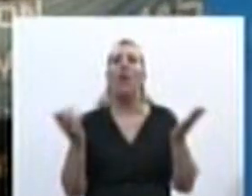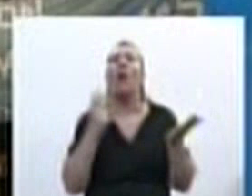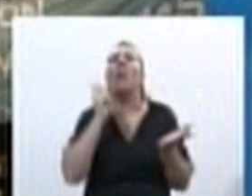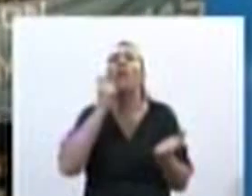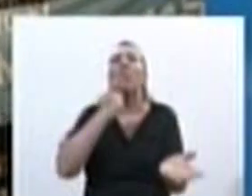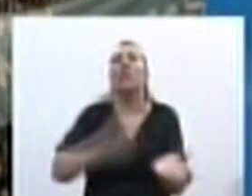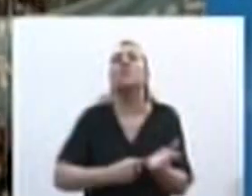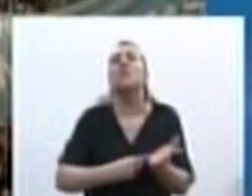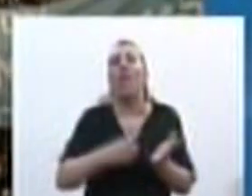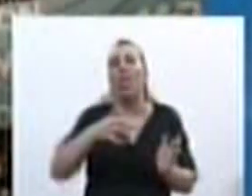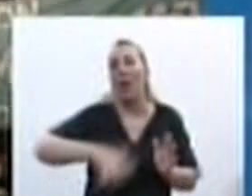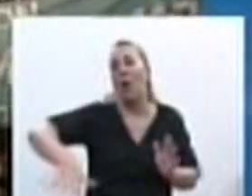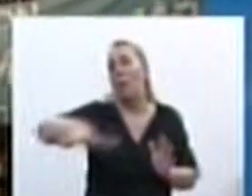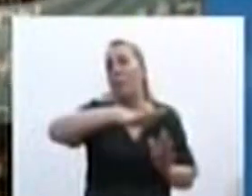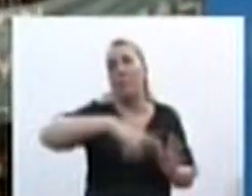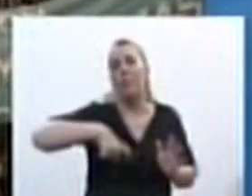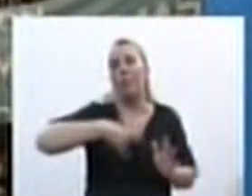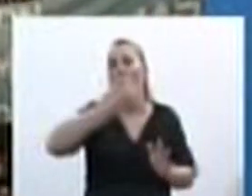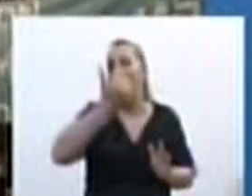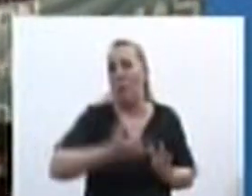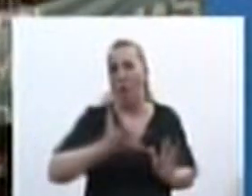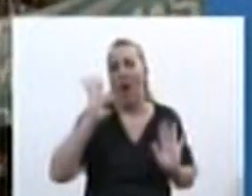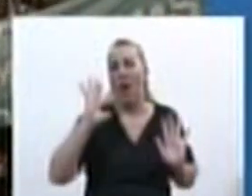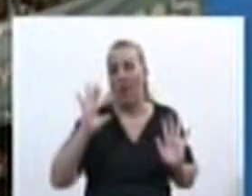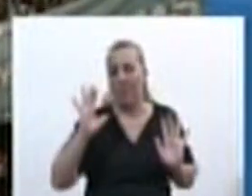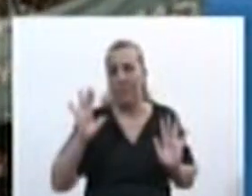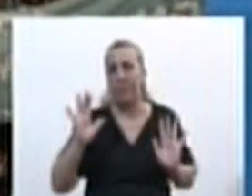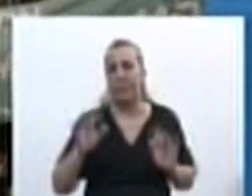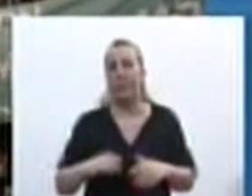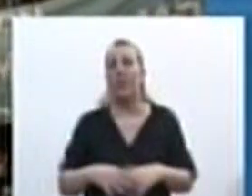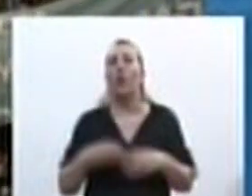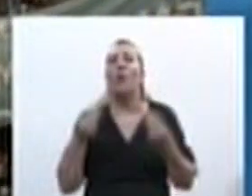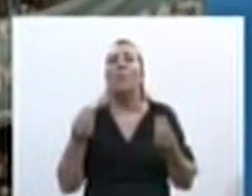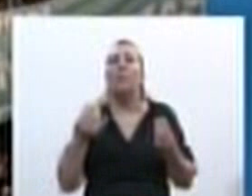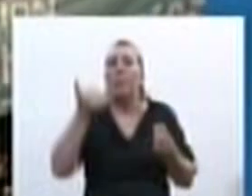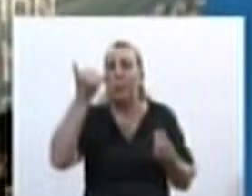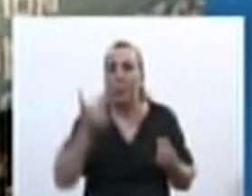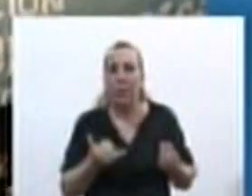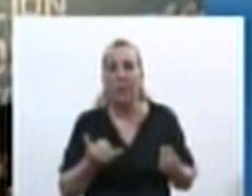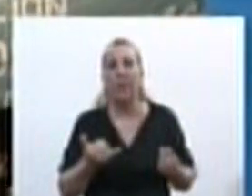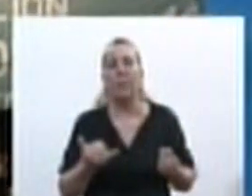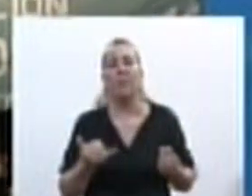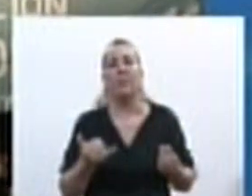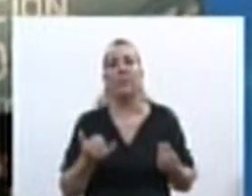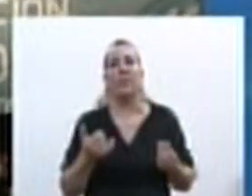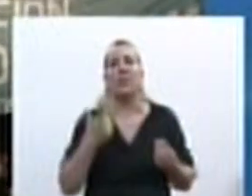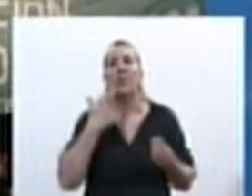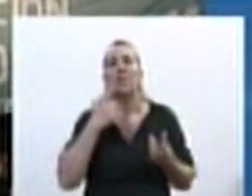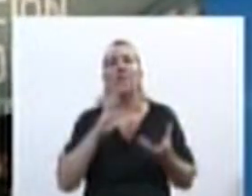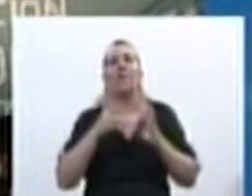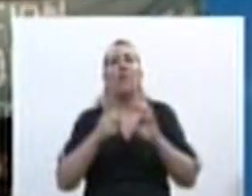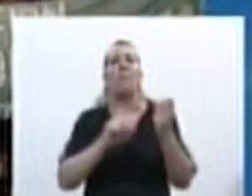pueblo, porque hay alternancia, porque hay sistemas de división de poderes